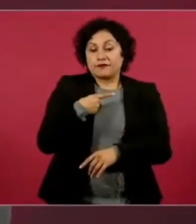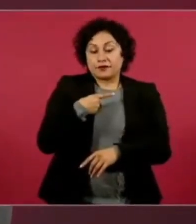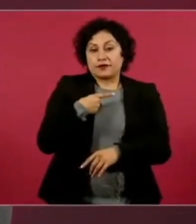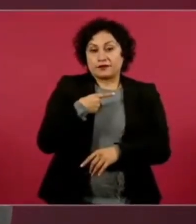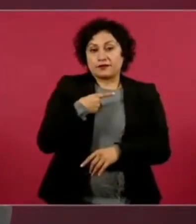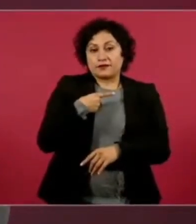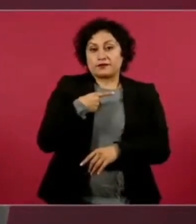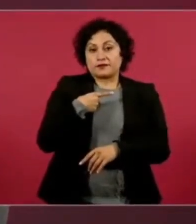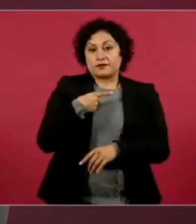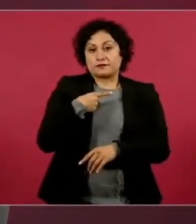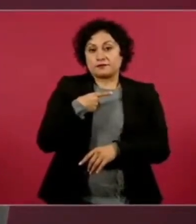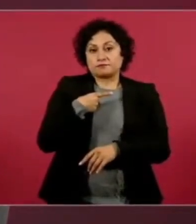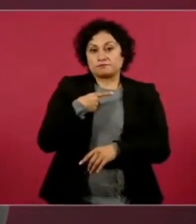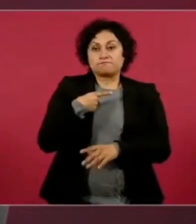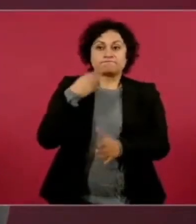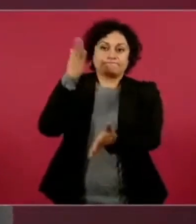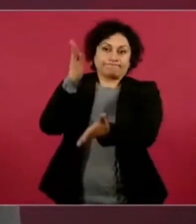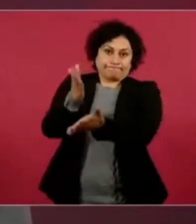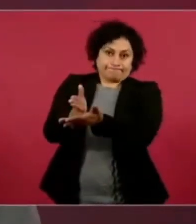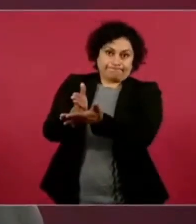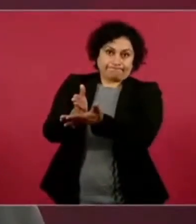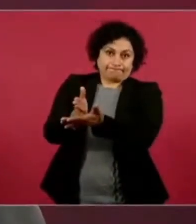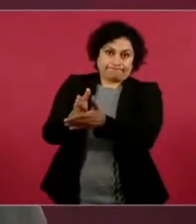a la Corte